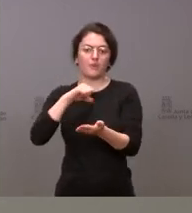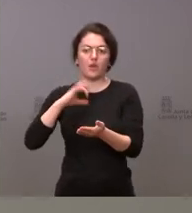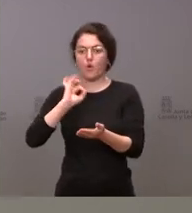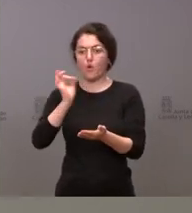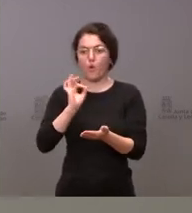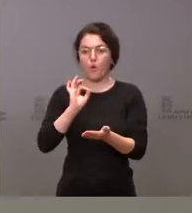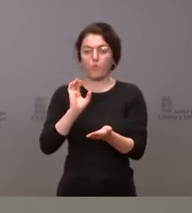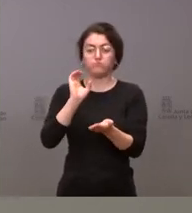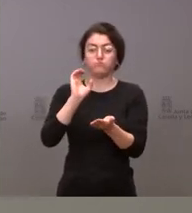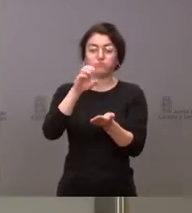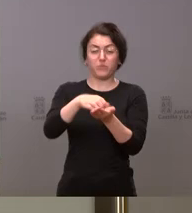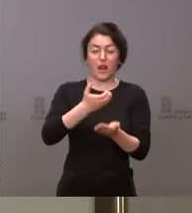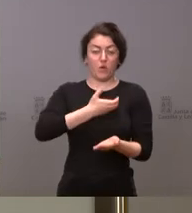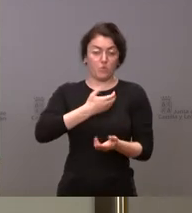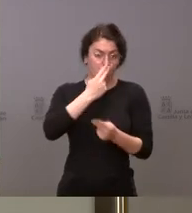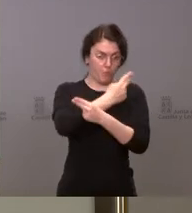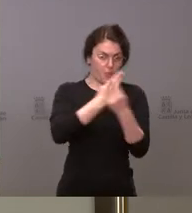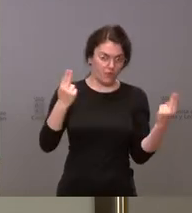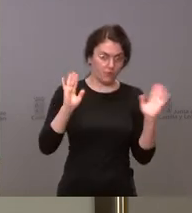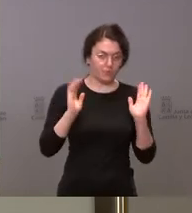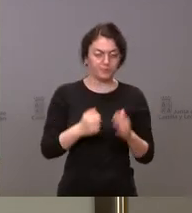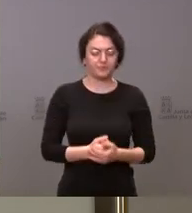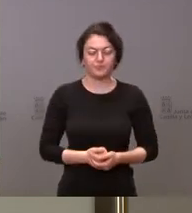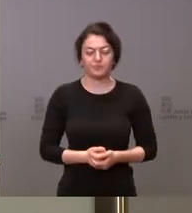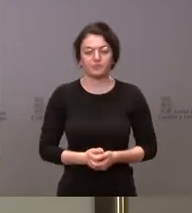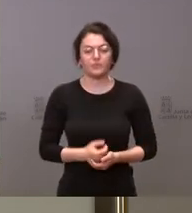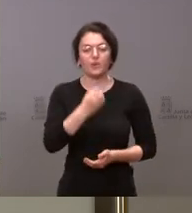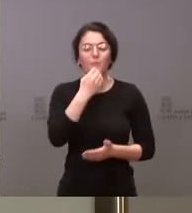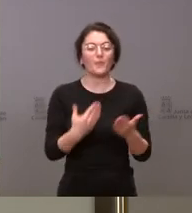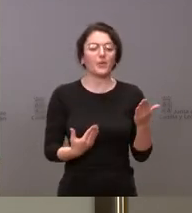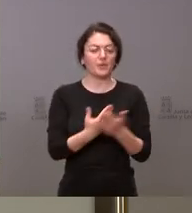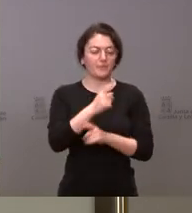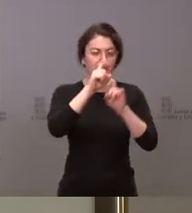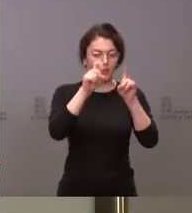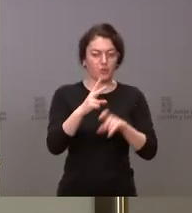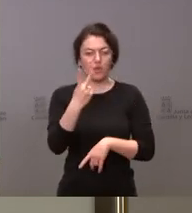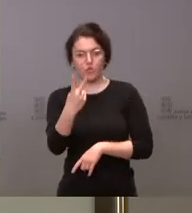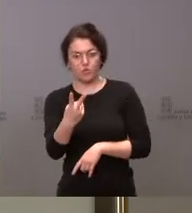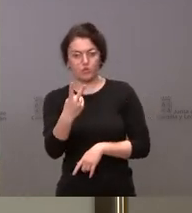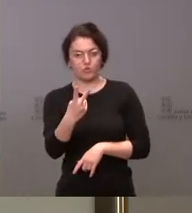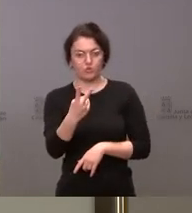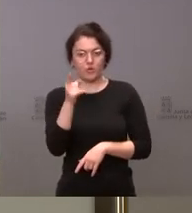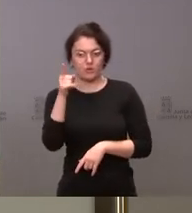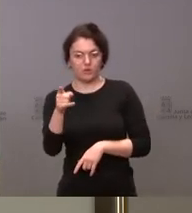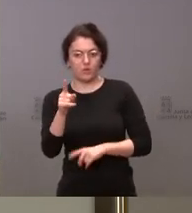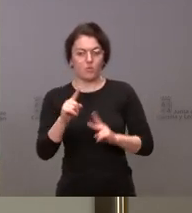pública. Sí, buenos días, consejera. Tenía dos preguntas para usted y una para el portavoz de la Junta.